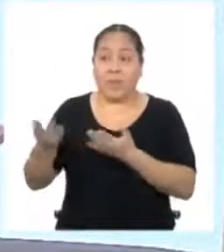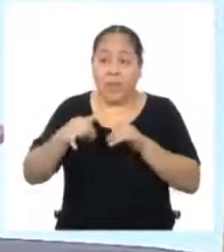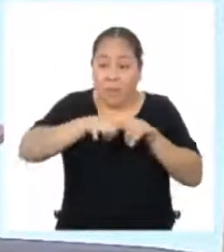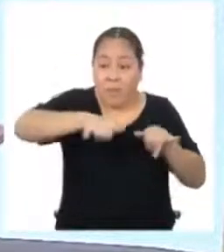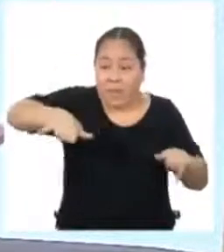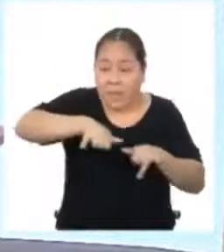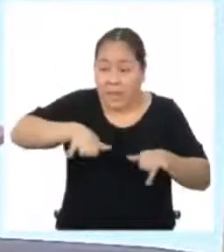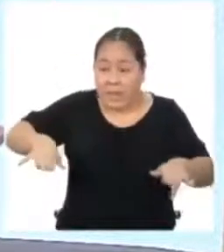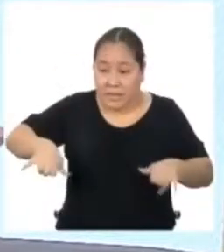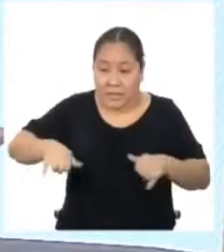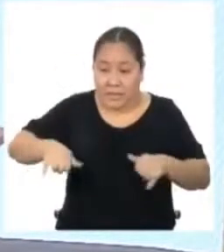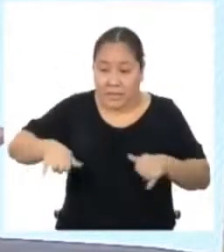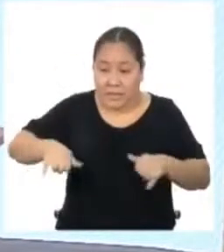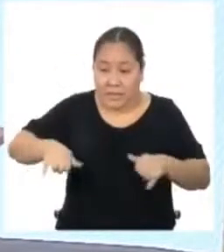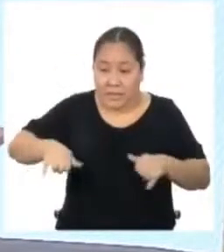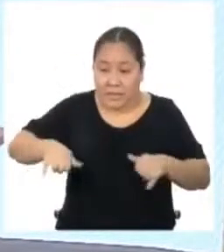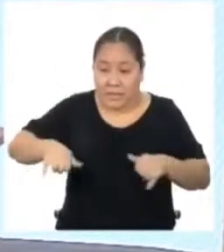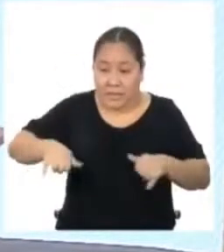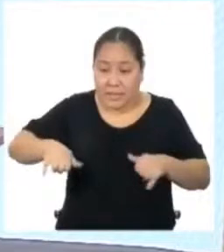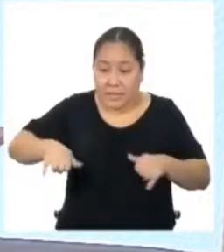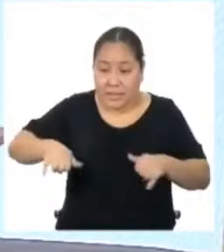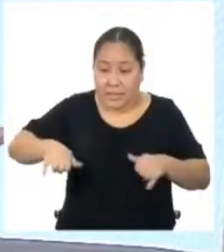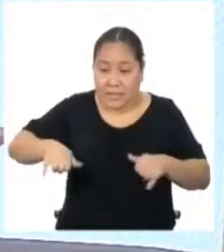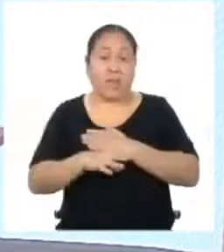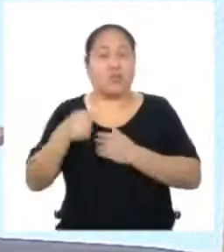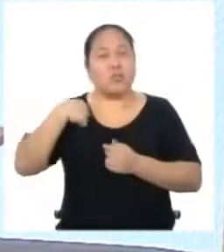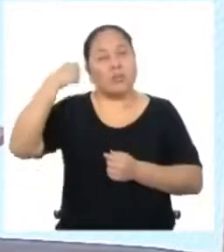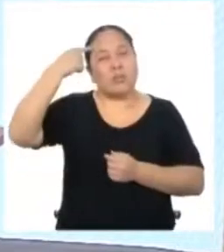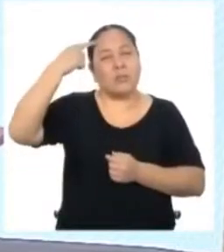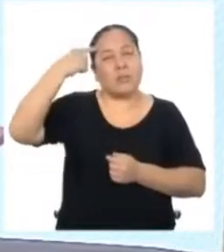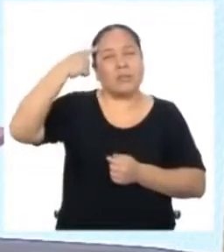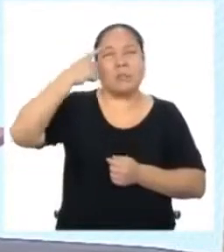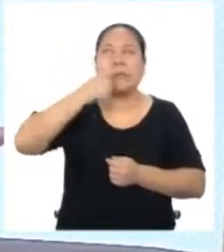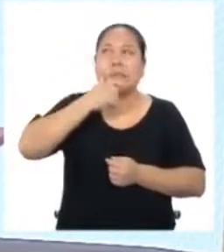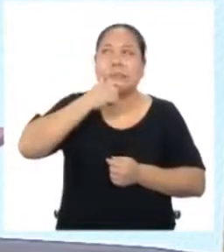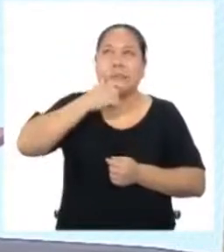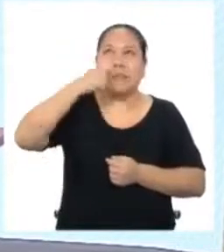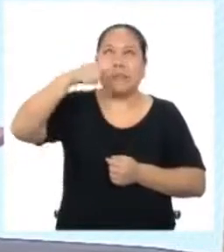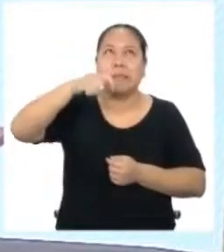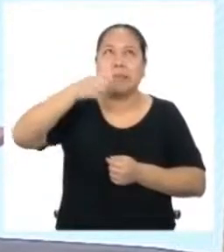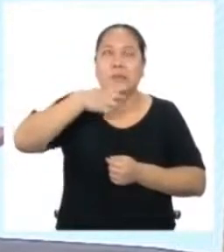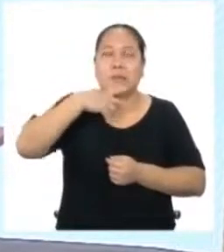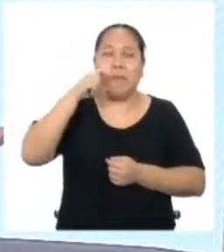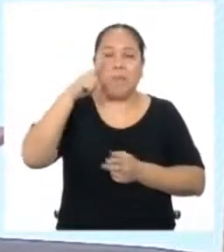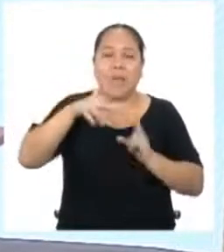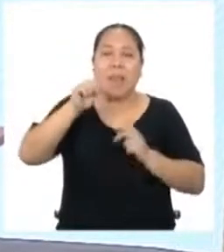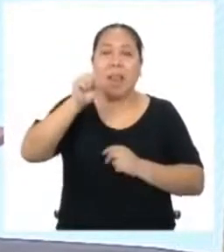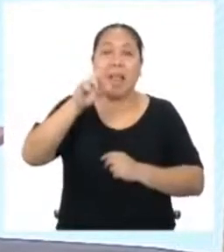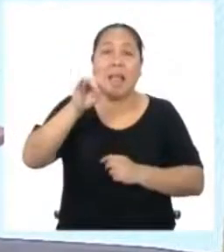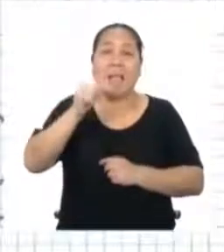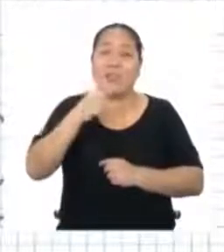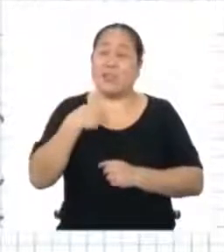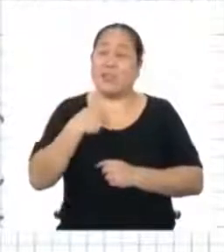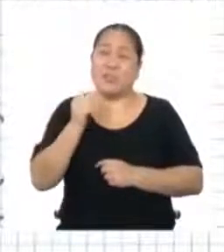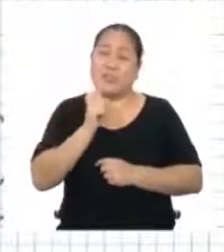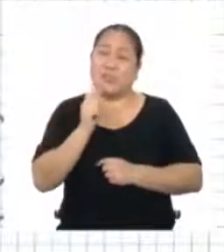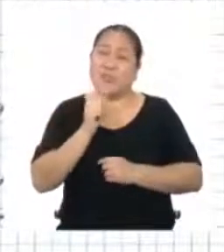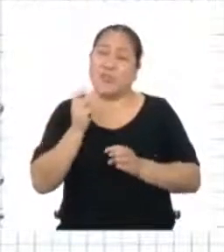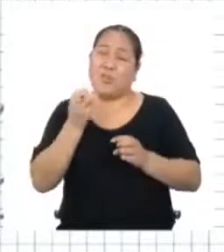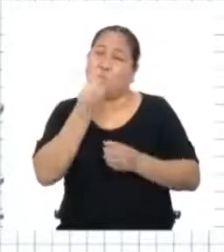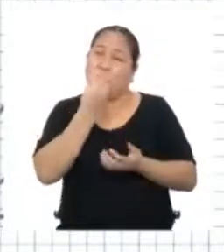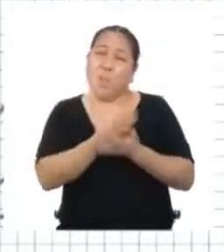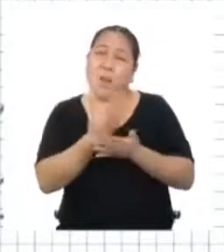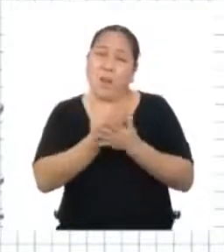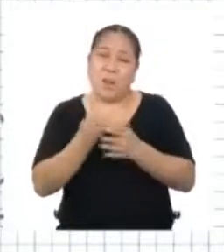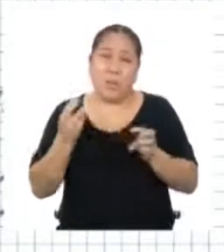entrada Yo sé que para hacerlo tengo que calcular el área Pero yo no soy tan buena en mate como tú Si te paso toda la información que